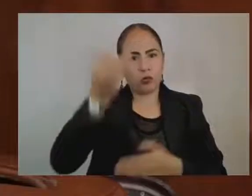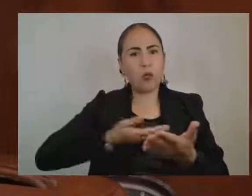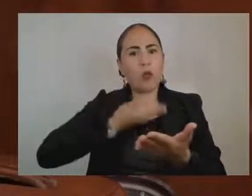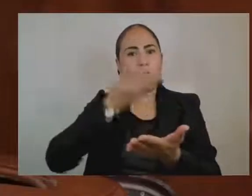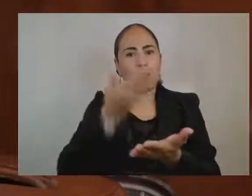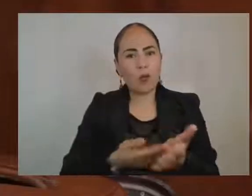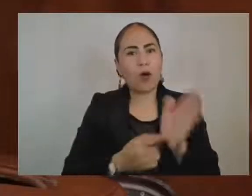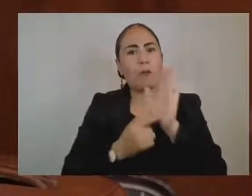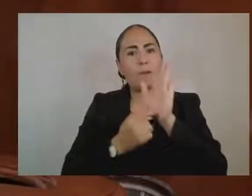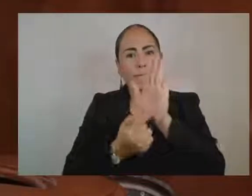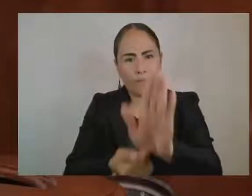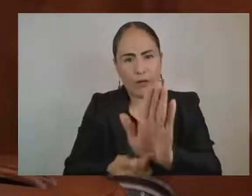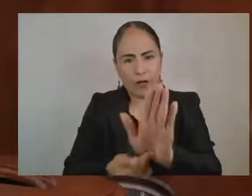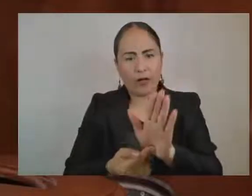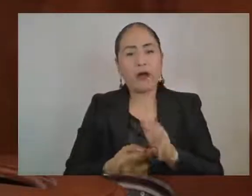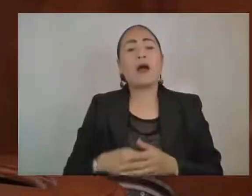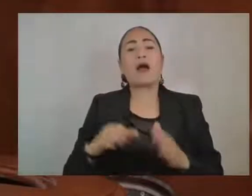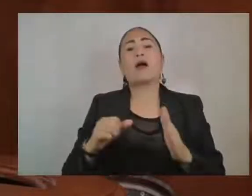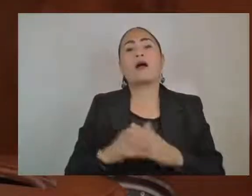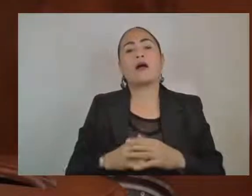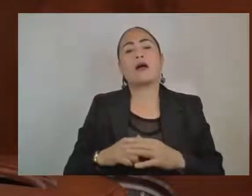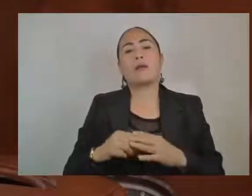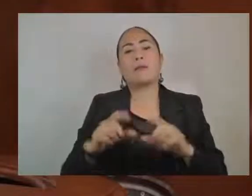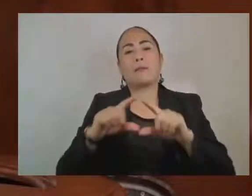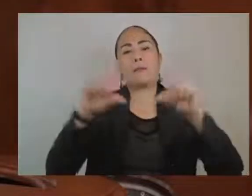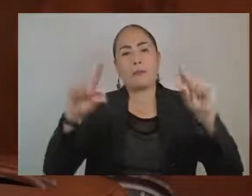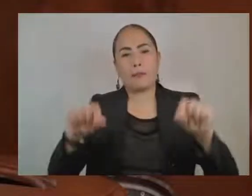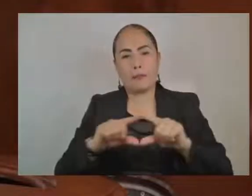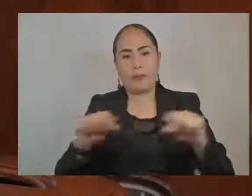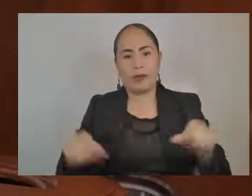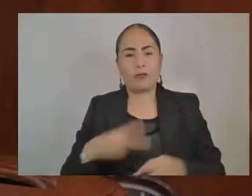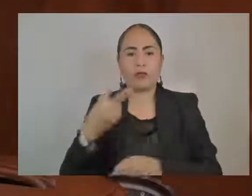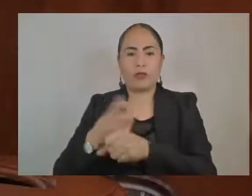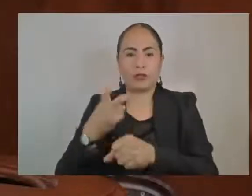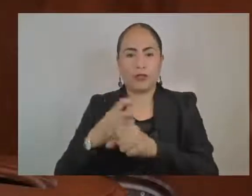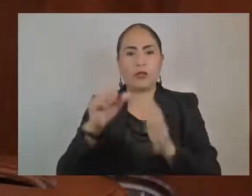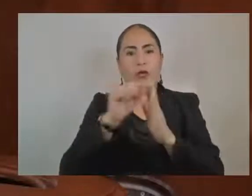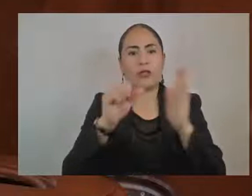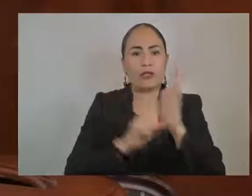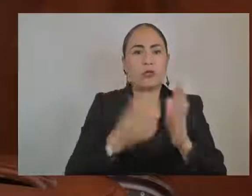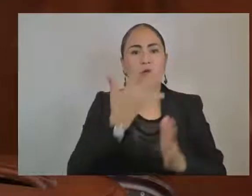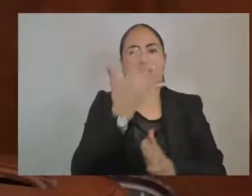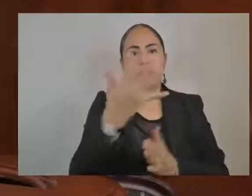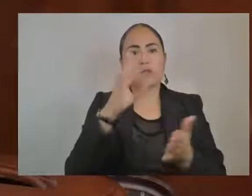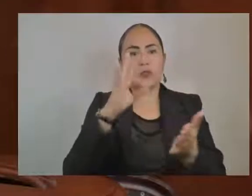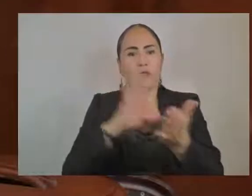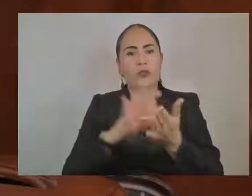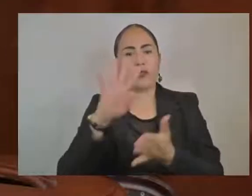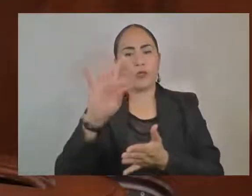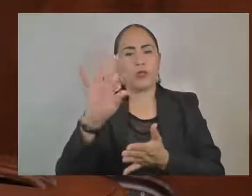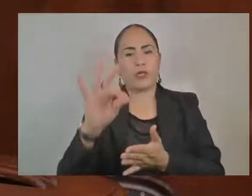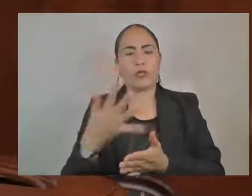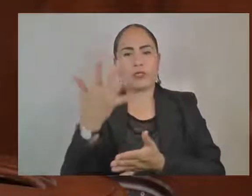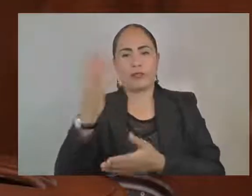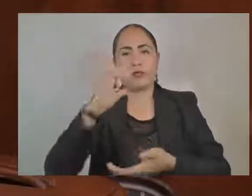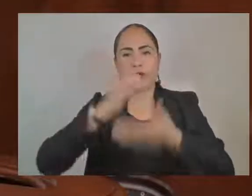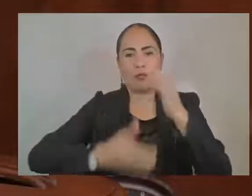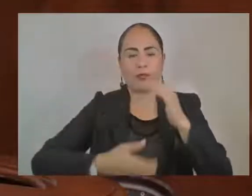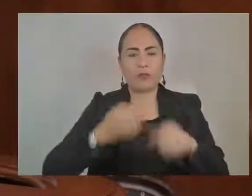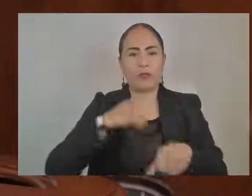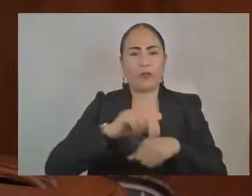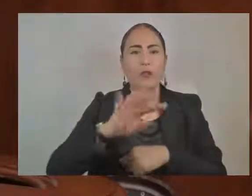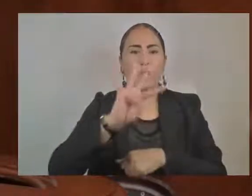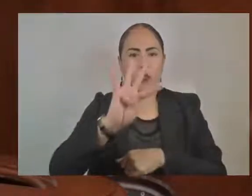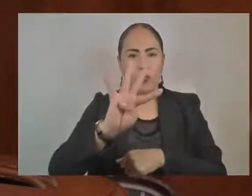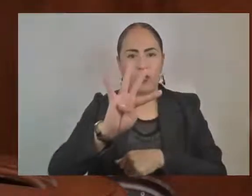decreto por el que se reforma el segundo párrafo del artículo 5.45 del capítulo 4º de la demanda